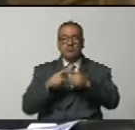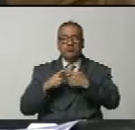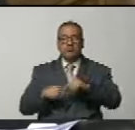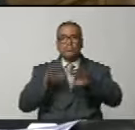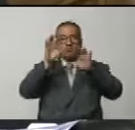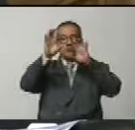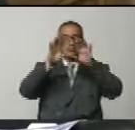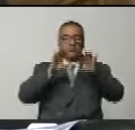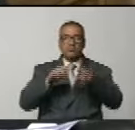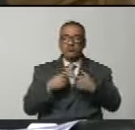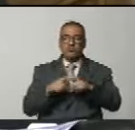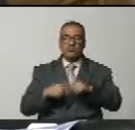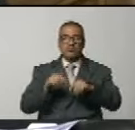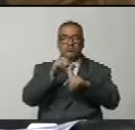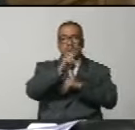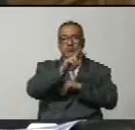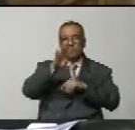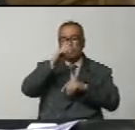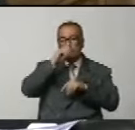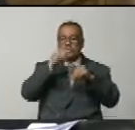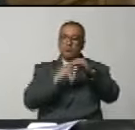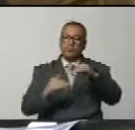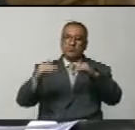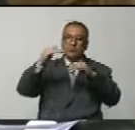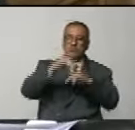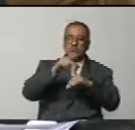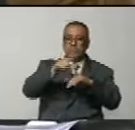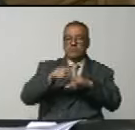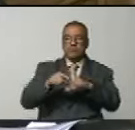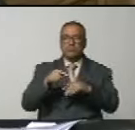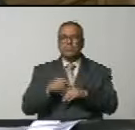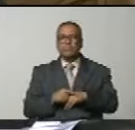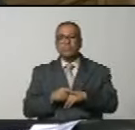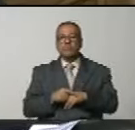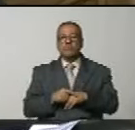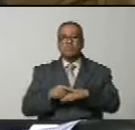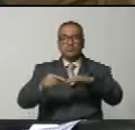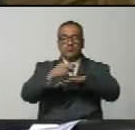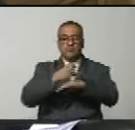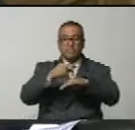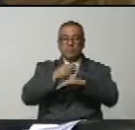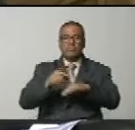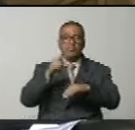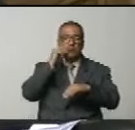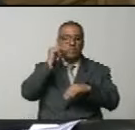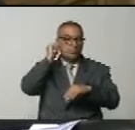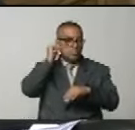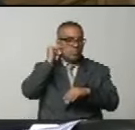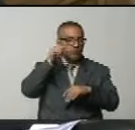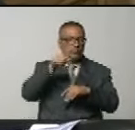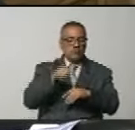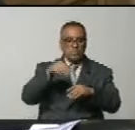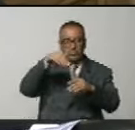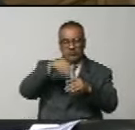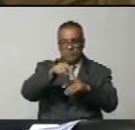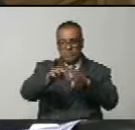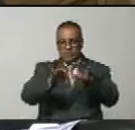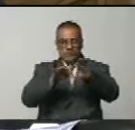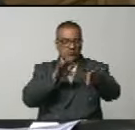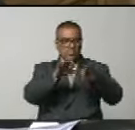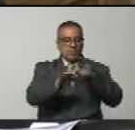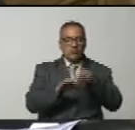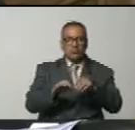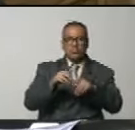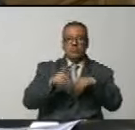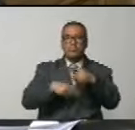nacionalidad mayor de 25 años y de estado seglar la gobernadora o gobernador será elegida o elegido